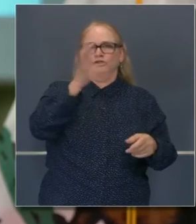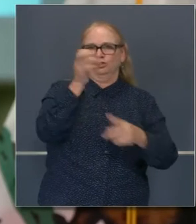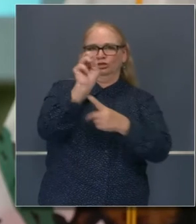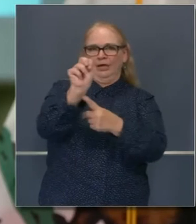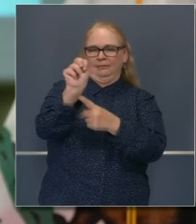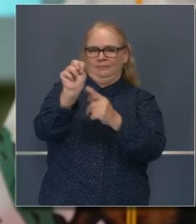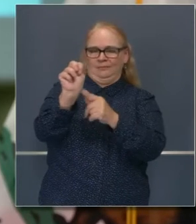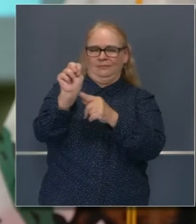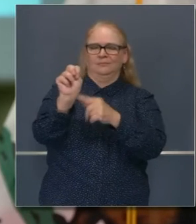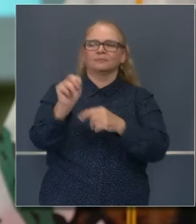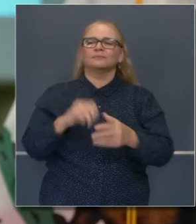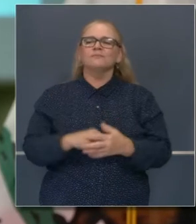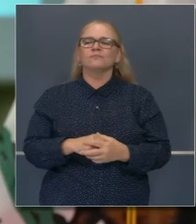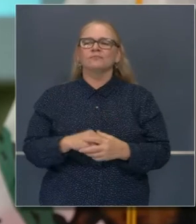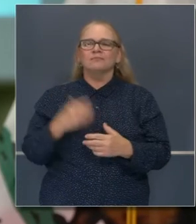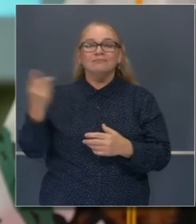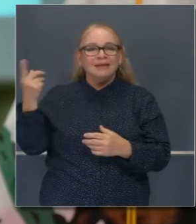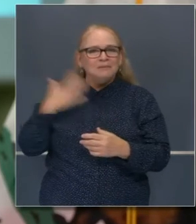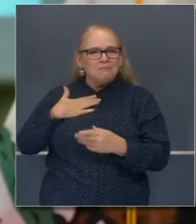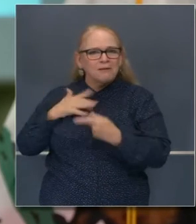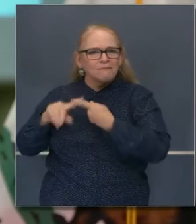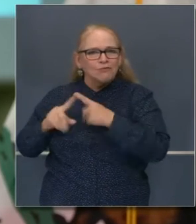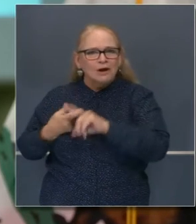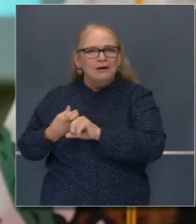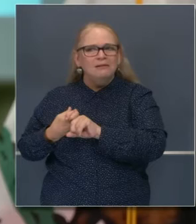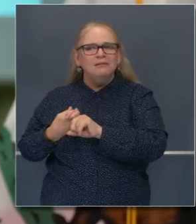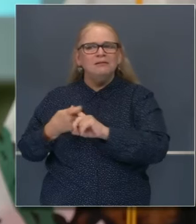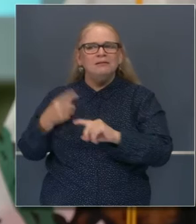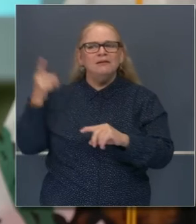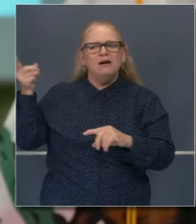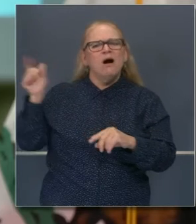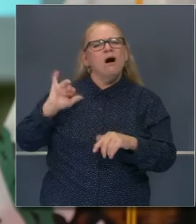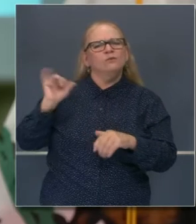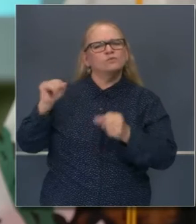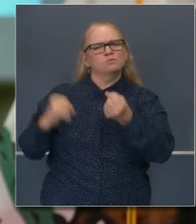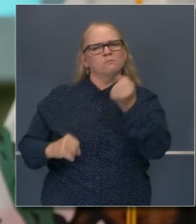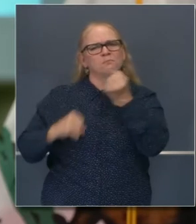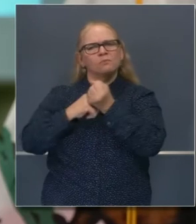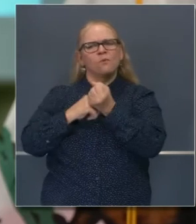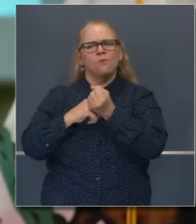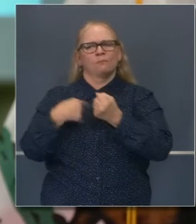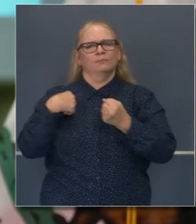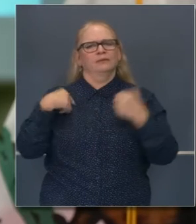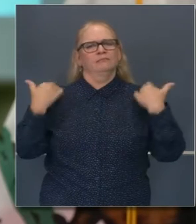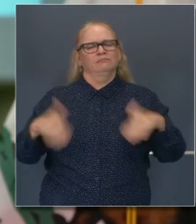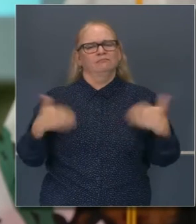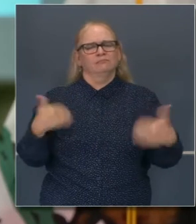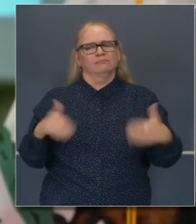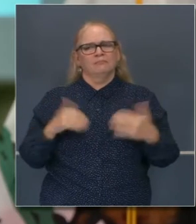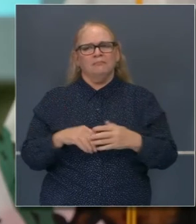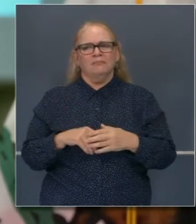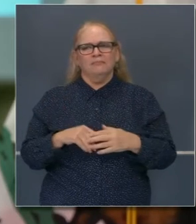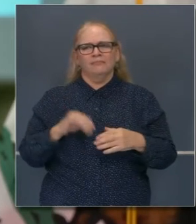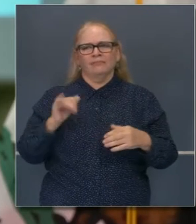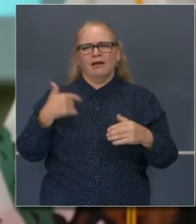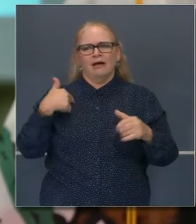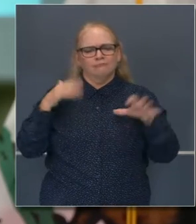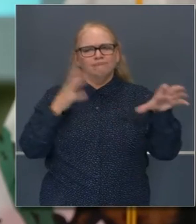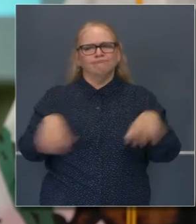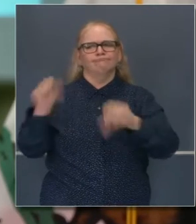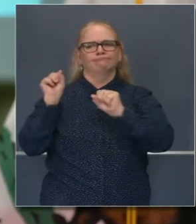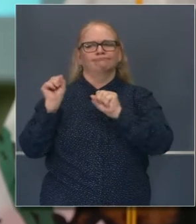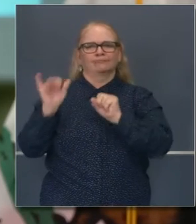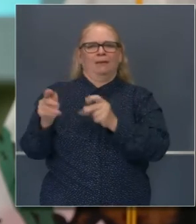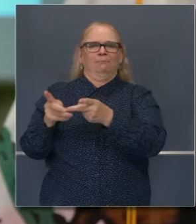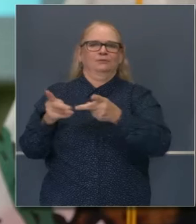ha sido amigo y que también me ha conllevado con apoyo a este lugar donde